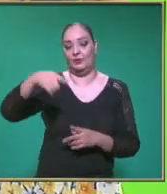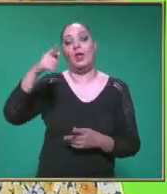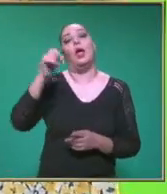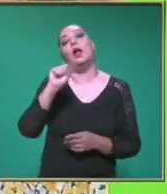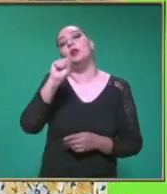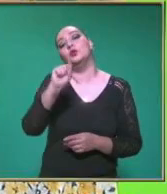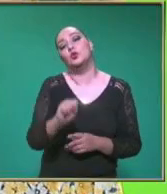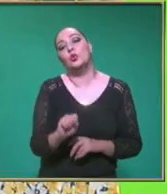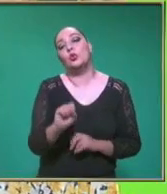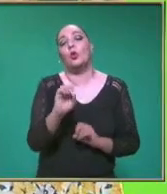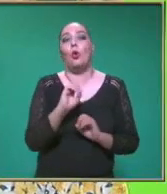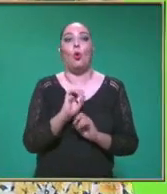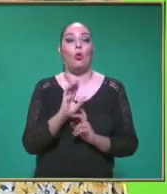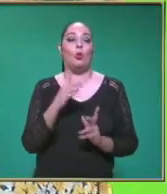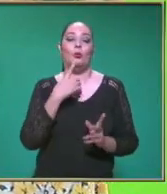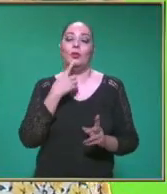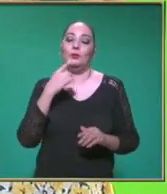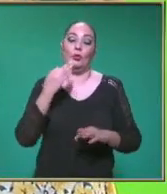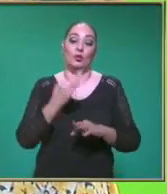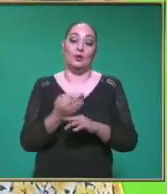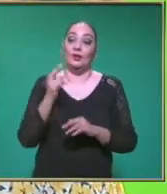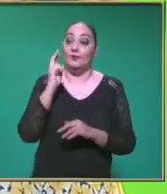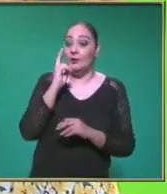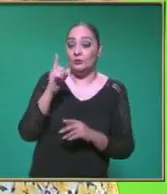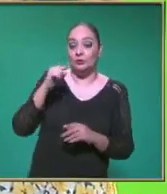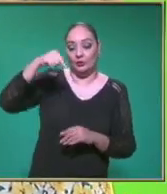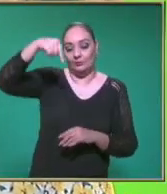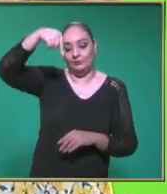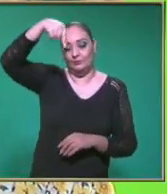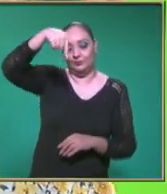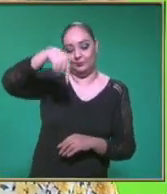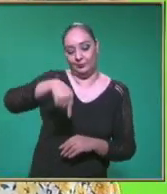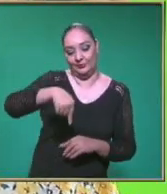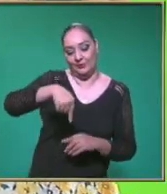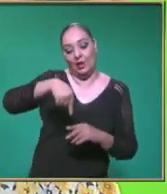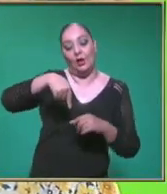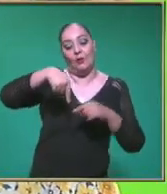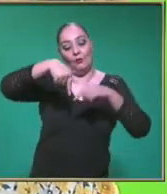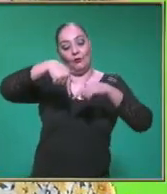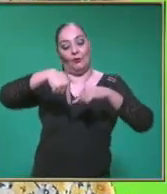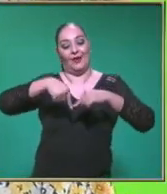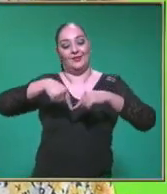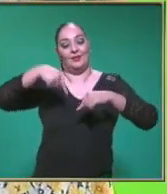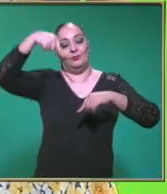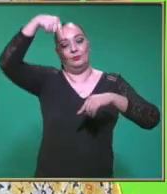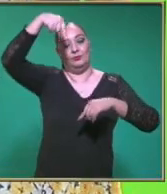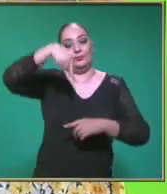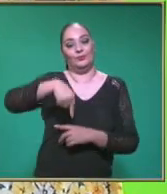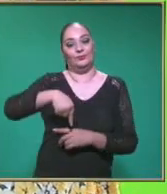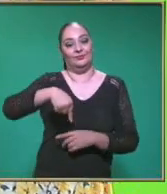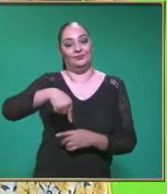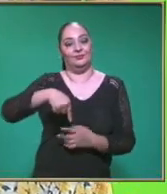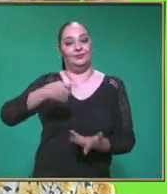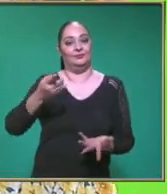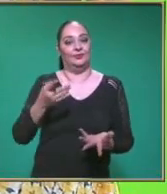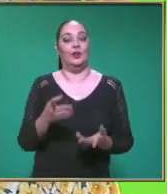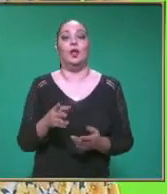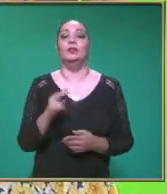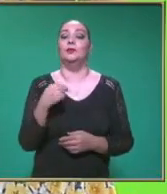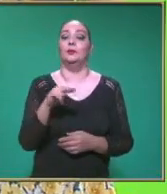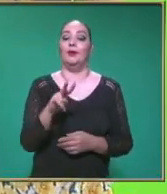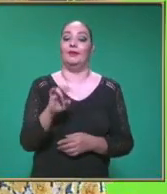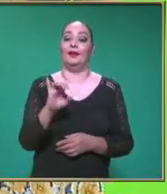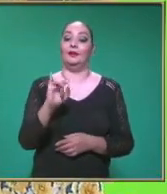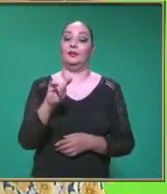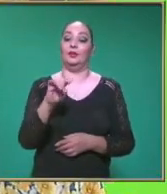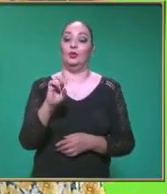sur O bien Como lo acabamos De notar Aquí en el En el pizarrón Con una flecha O vector Hacia